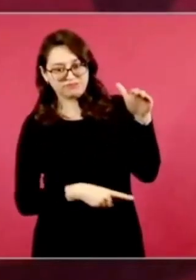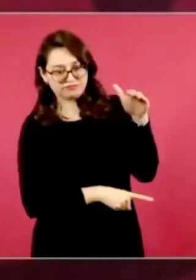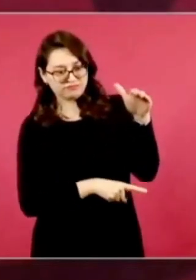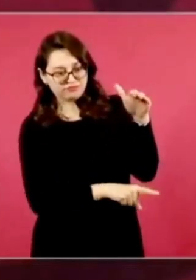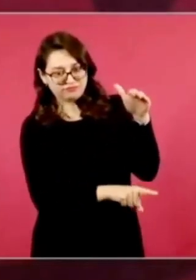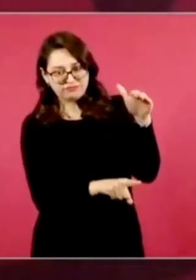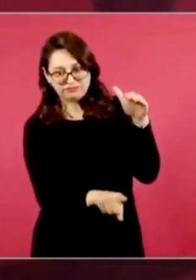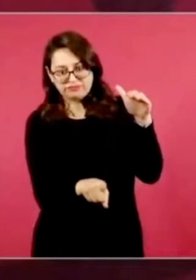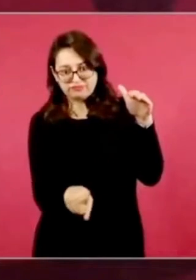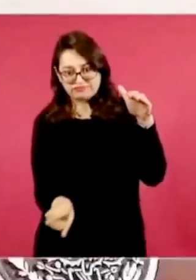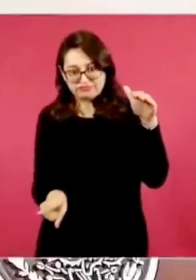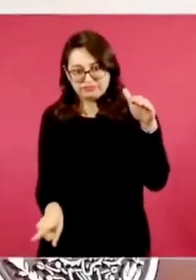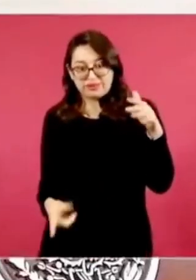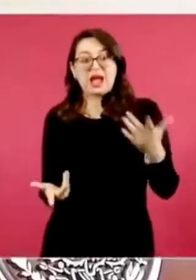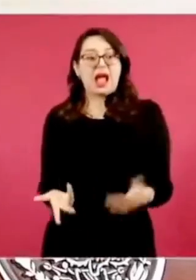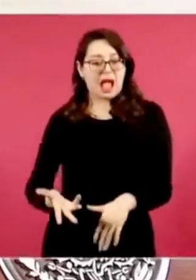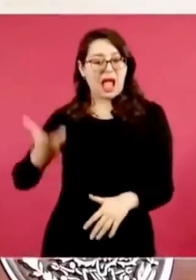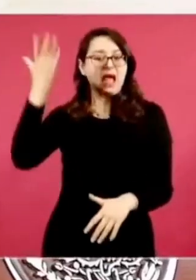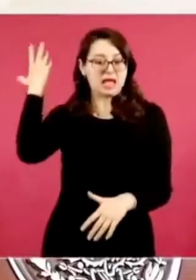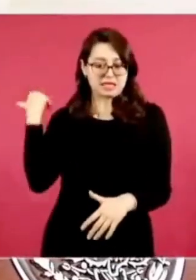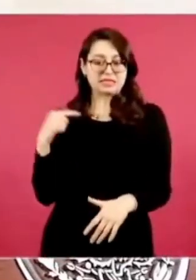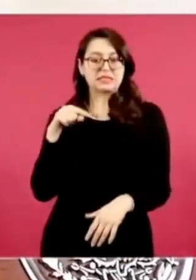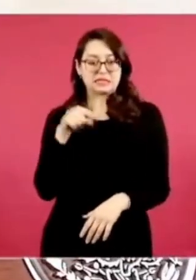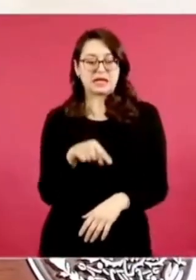utilizó para extraer